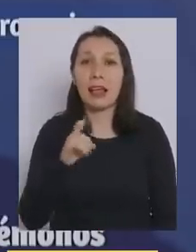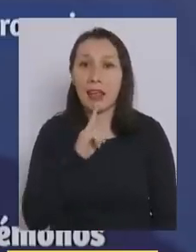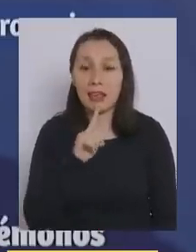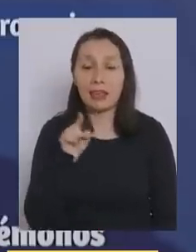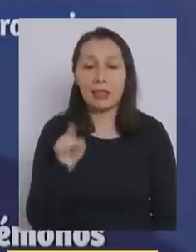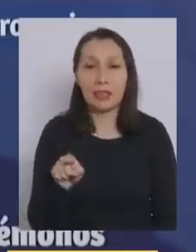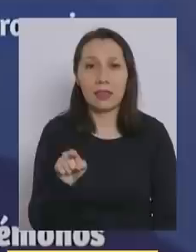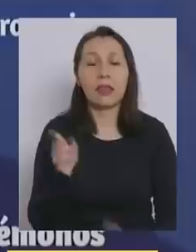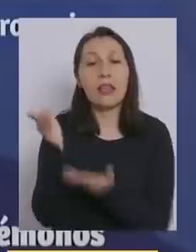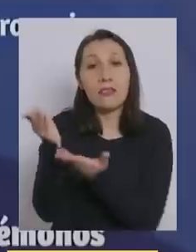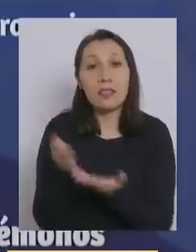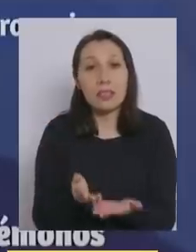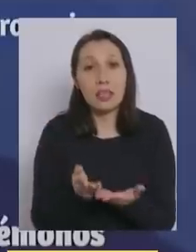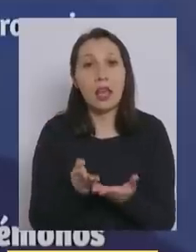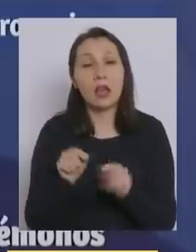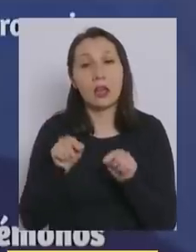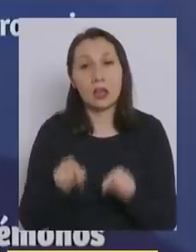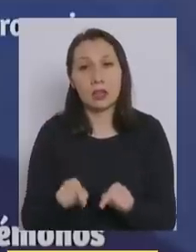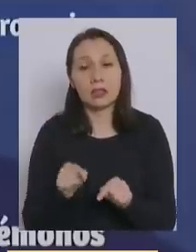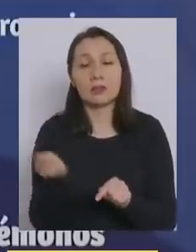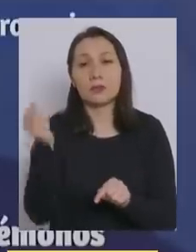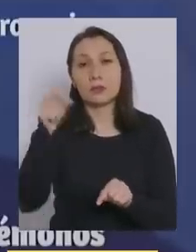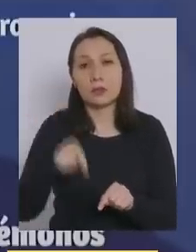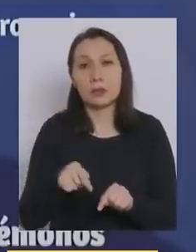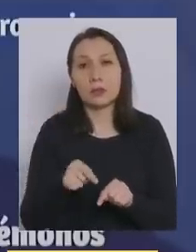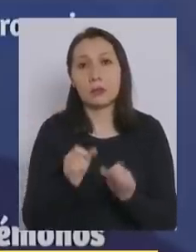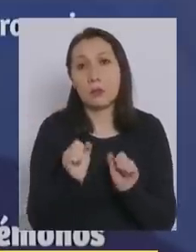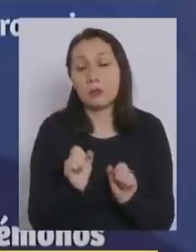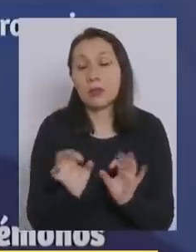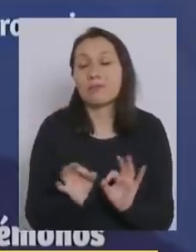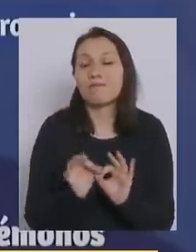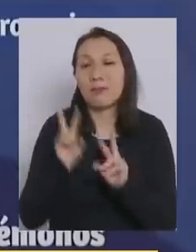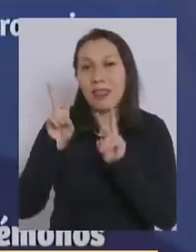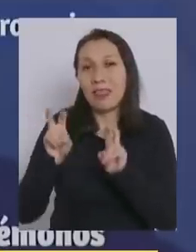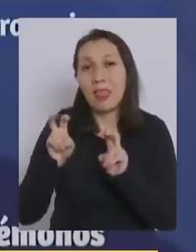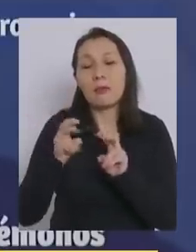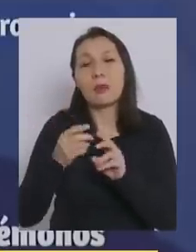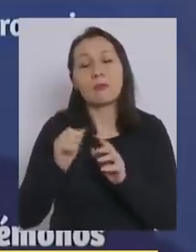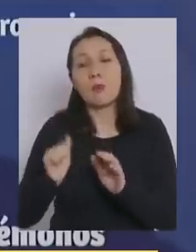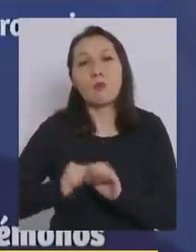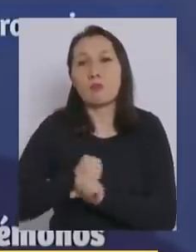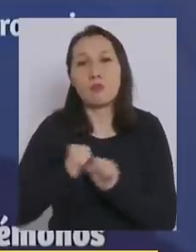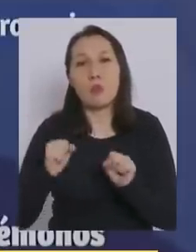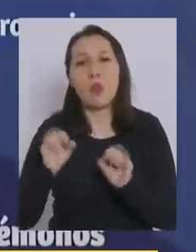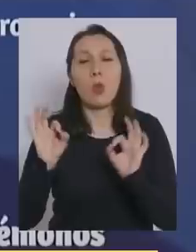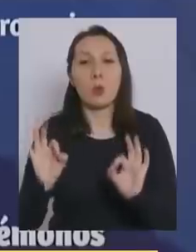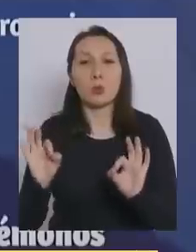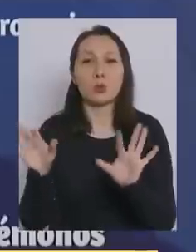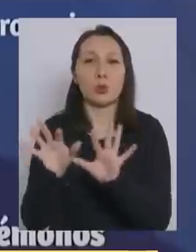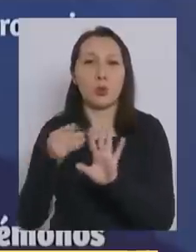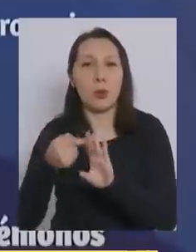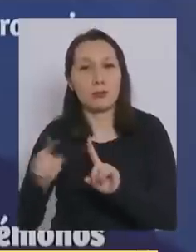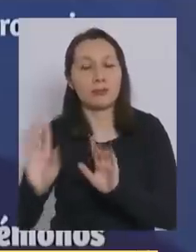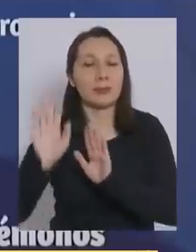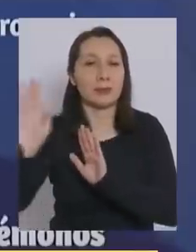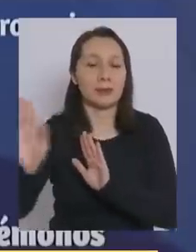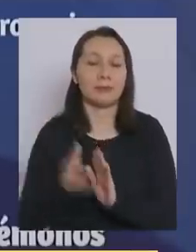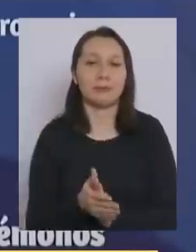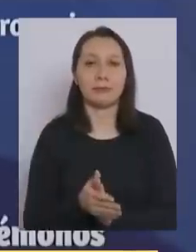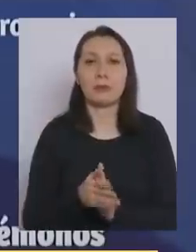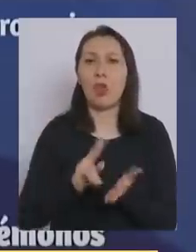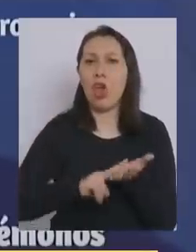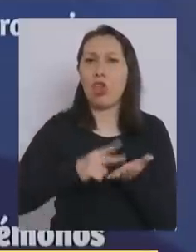invitada para estar presente aquí y por motivos ajenos a su voluntad no pudo estar presente. El goal